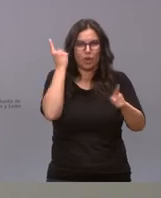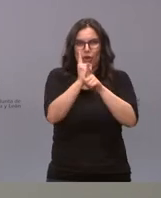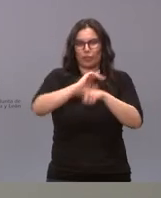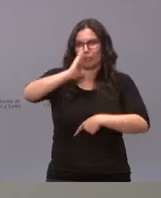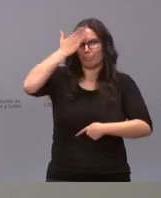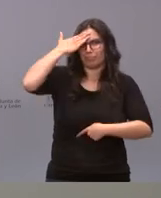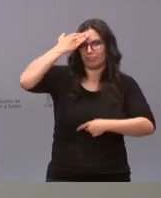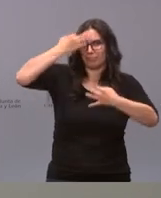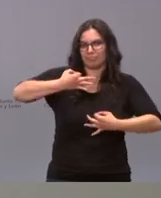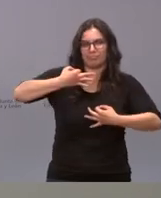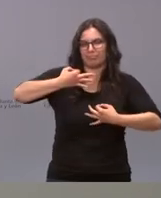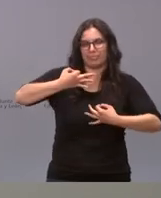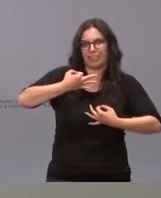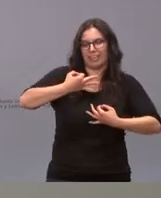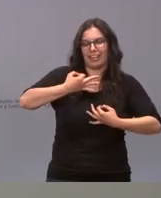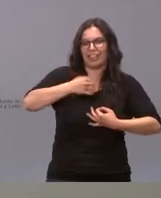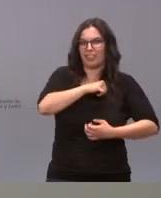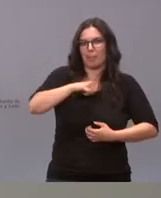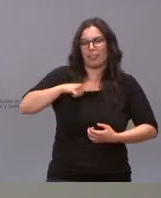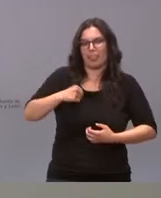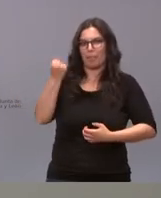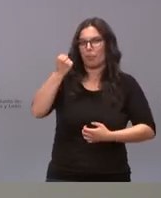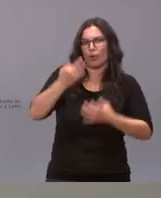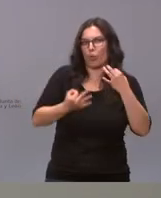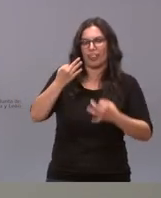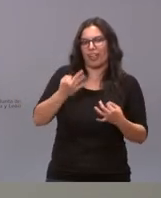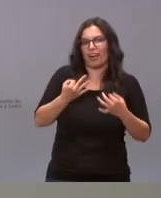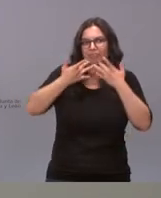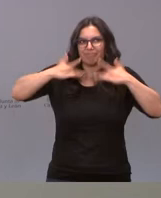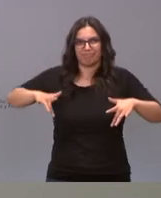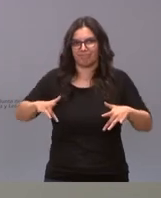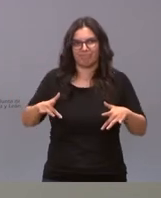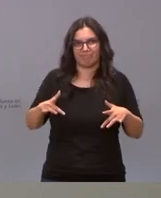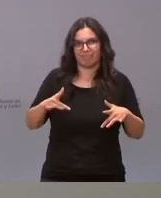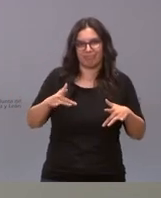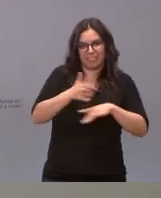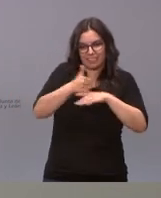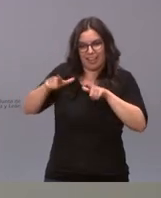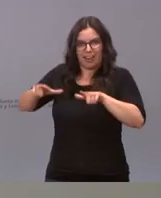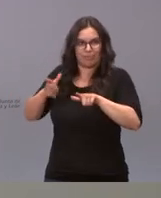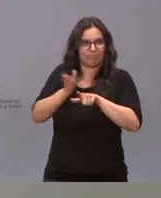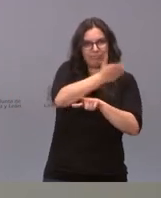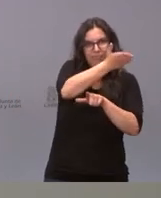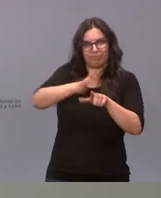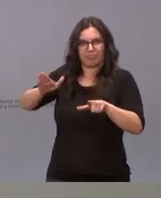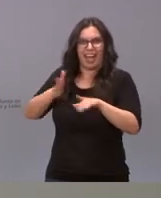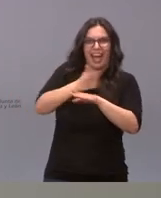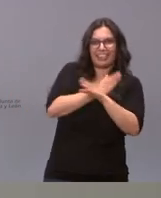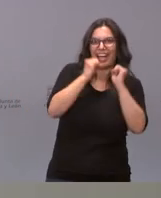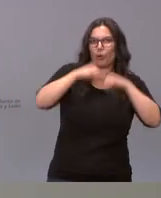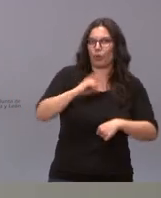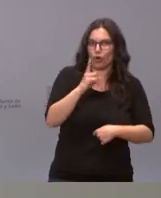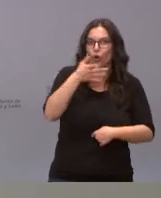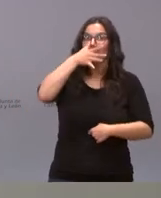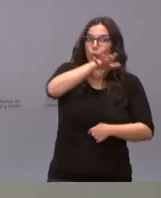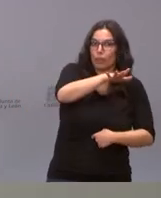principio desde luego de autonomía de independencia del Poder Judicial y de los magistrados que formen la sala correspondiente no puede dar acuerdos previos hay demandas